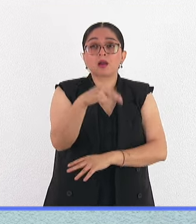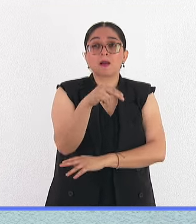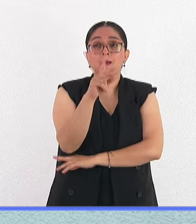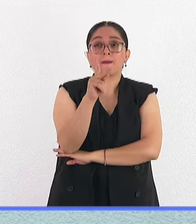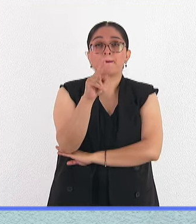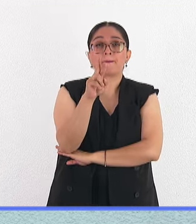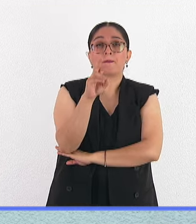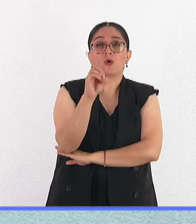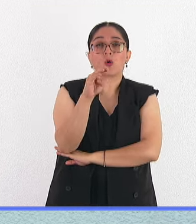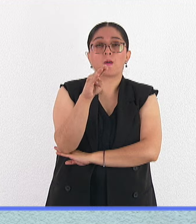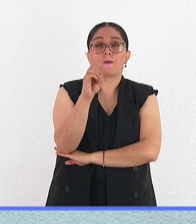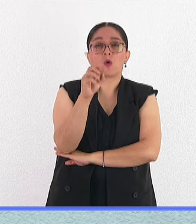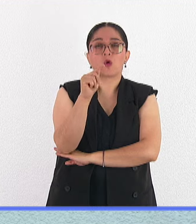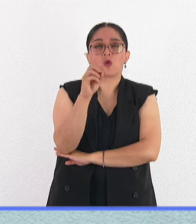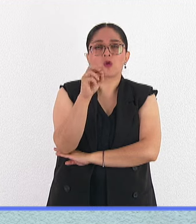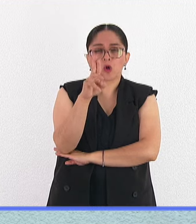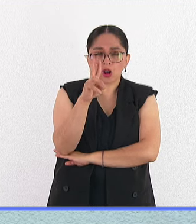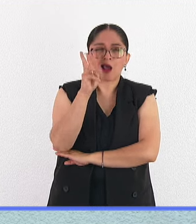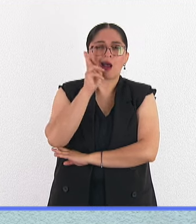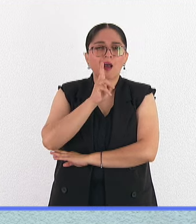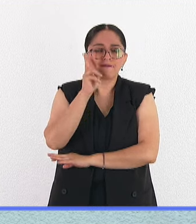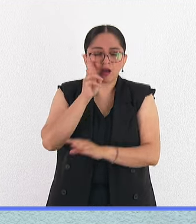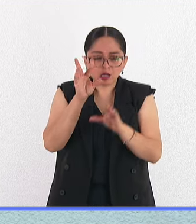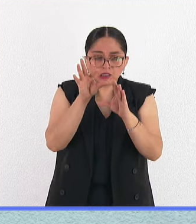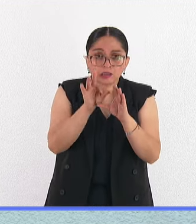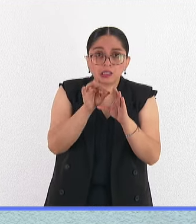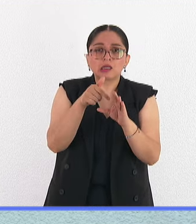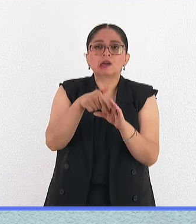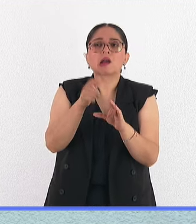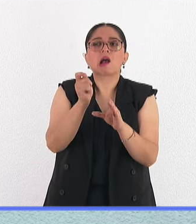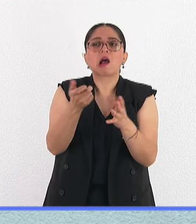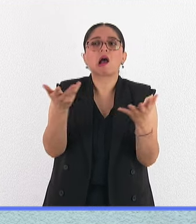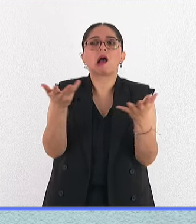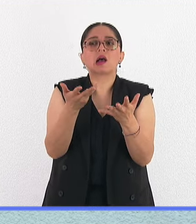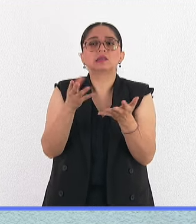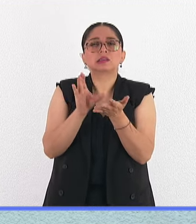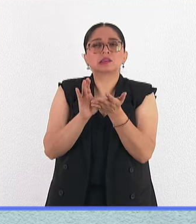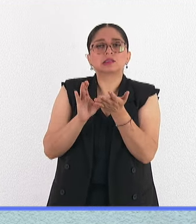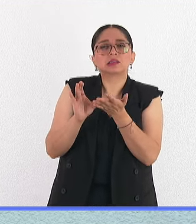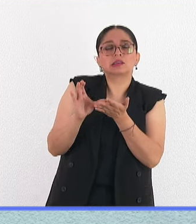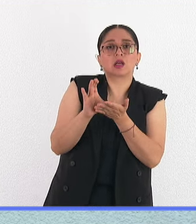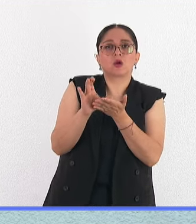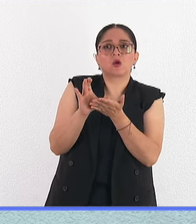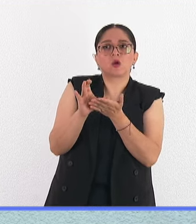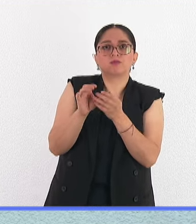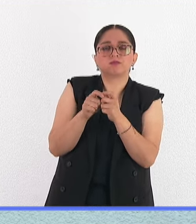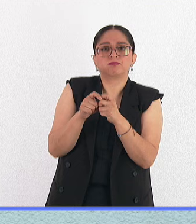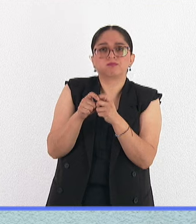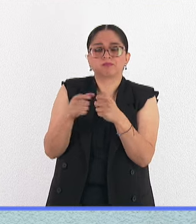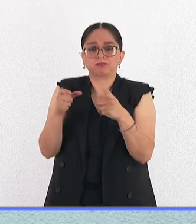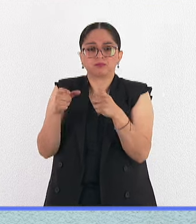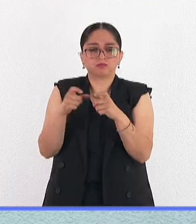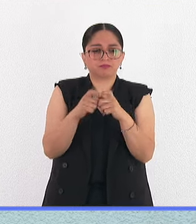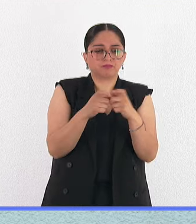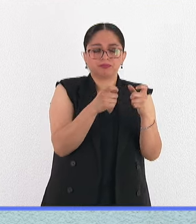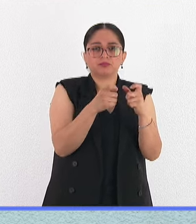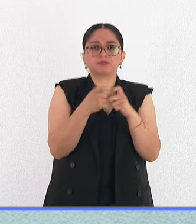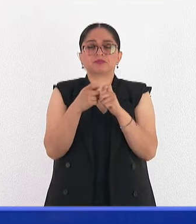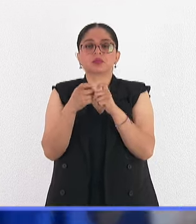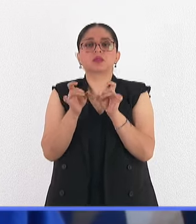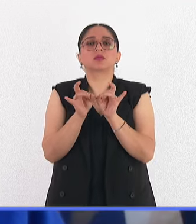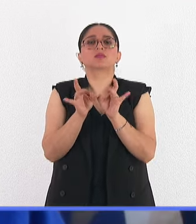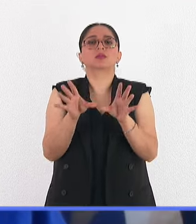promotor, esta sustancia hace que las células progresen hacia un estado cancerígeno.